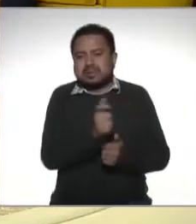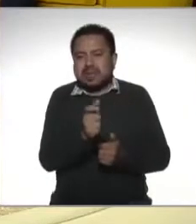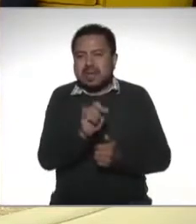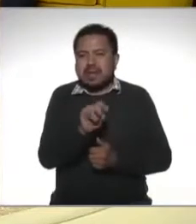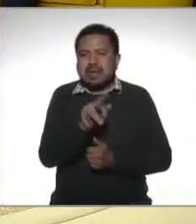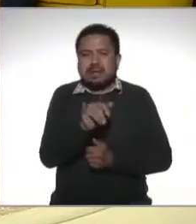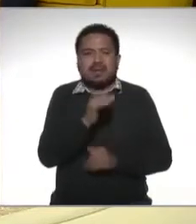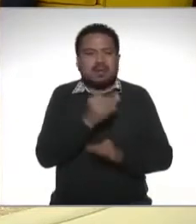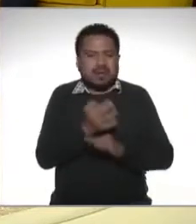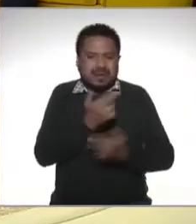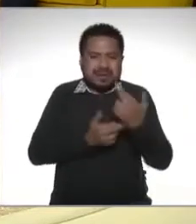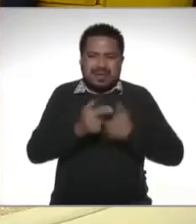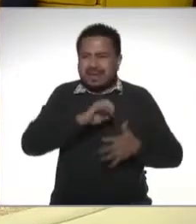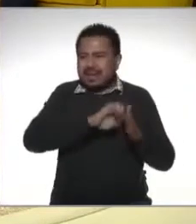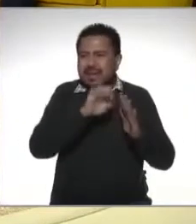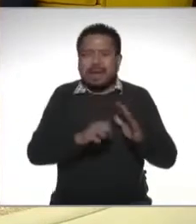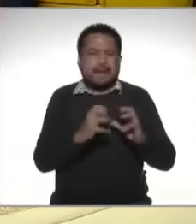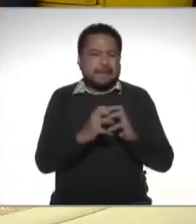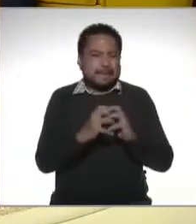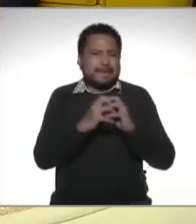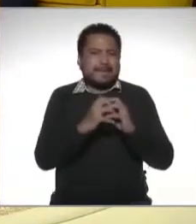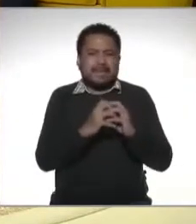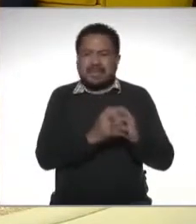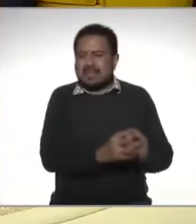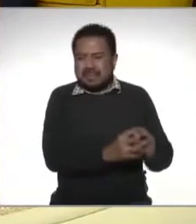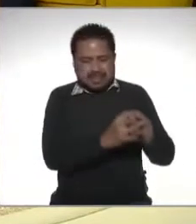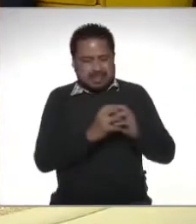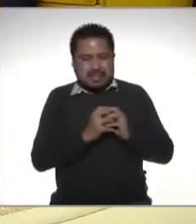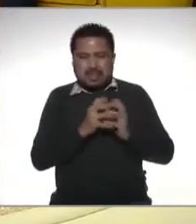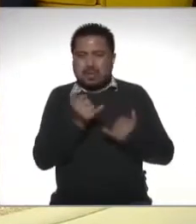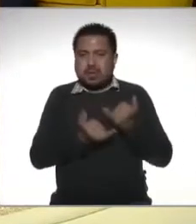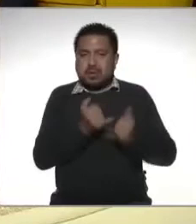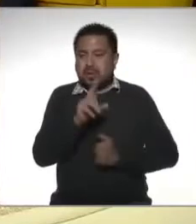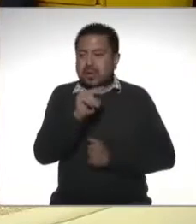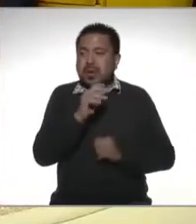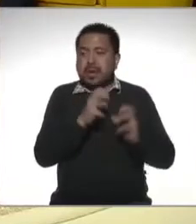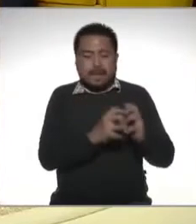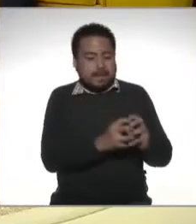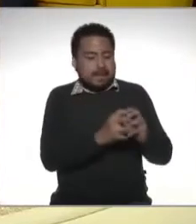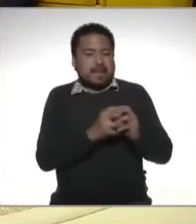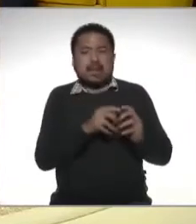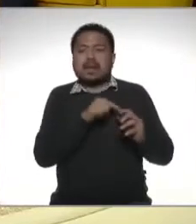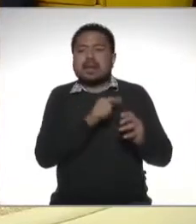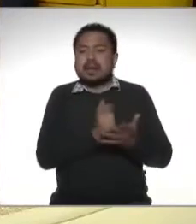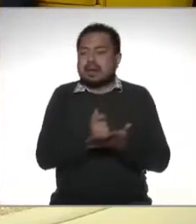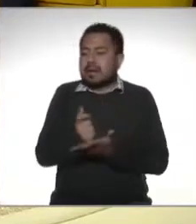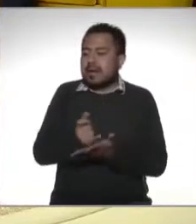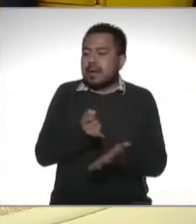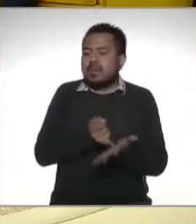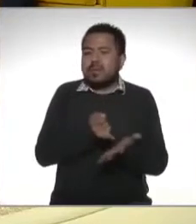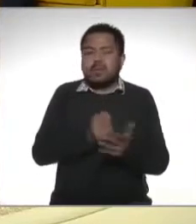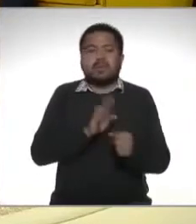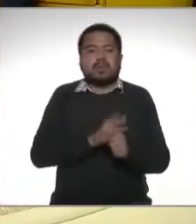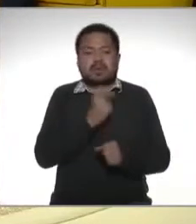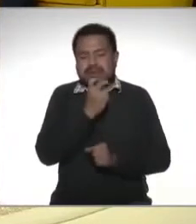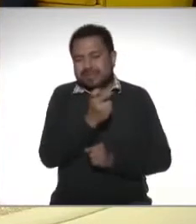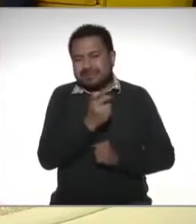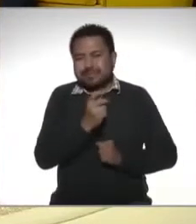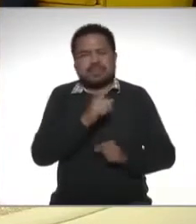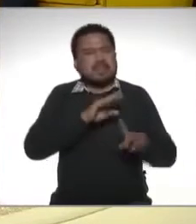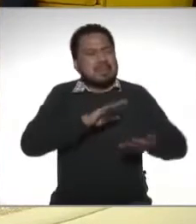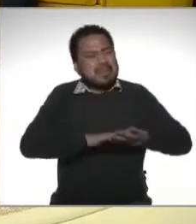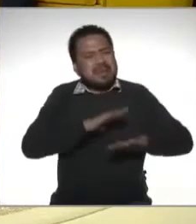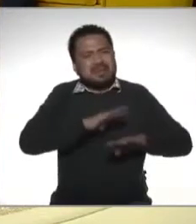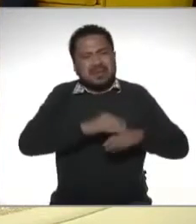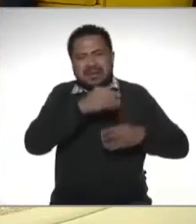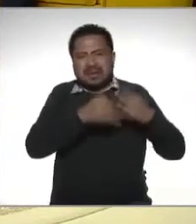y regreso al ejemplo la pelotita el que se la queda en el juego el que se queda la pelotita es el que paga el impuesto por eso es indirecto y hay varios